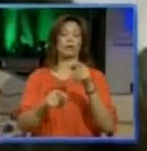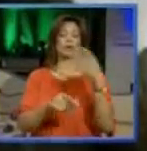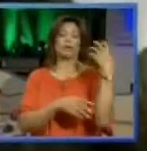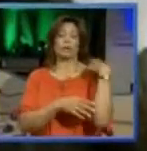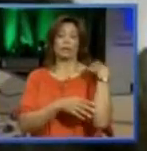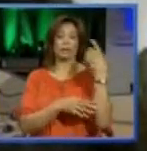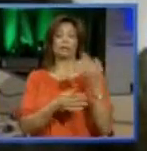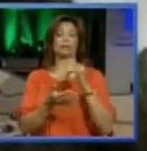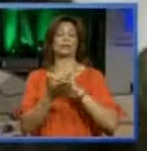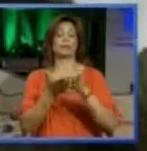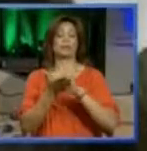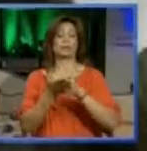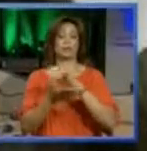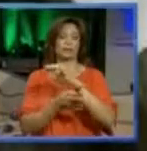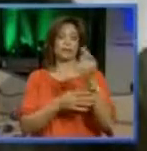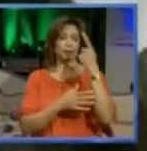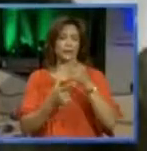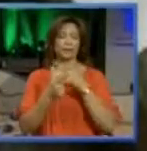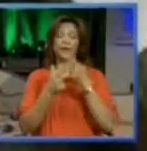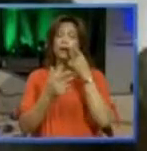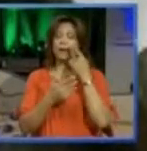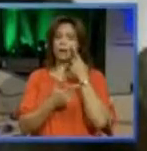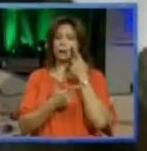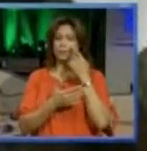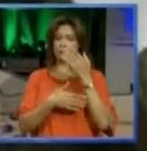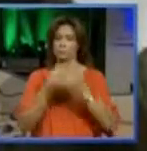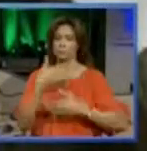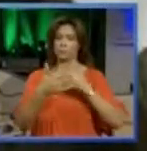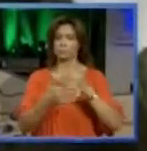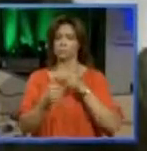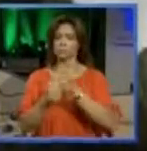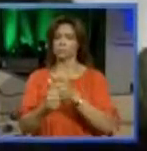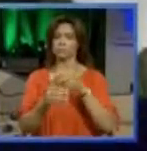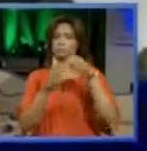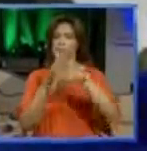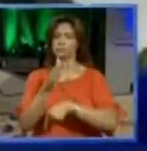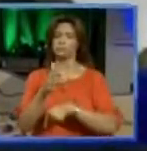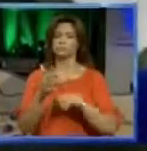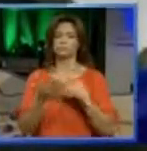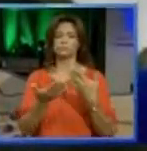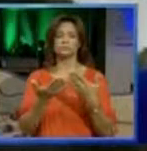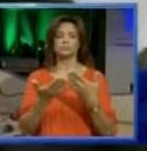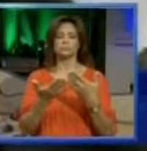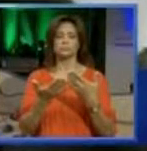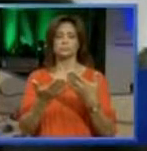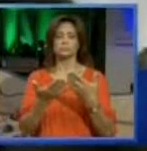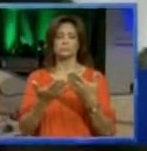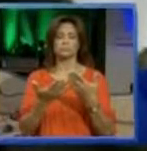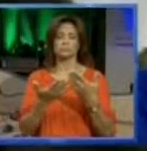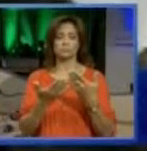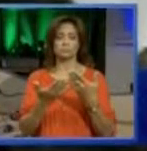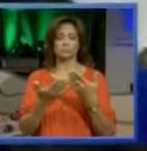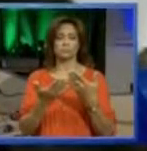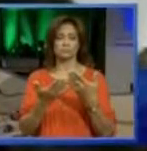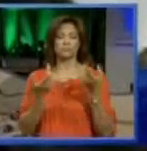autoridades de Nueva York y entonces ver el proceso en su fondo. En este proceso, una vez,